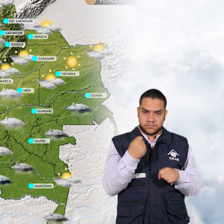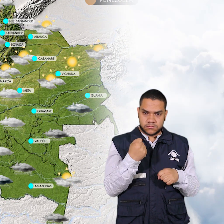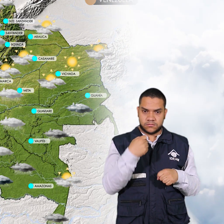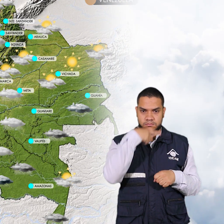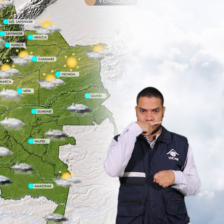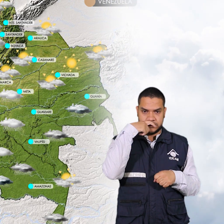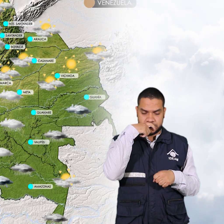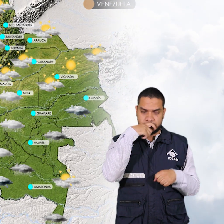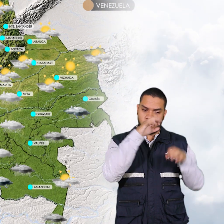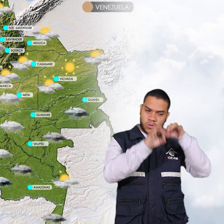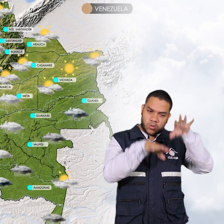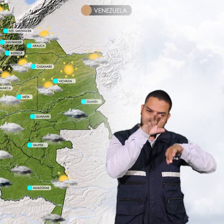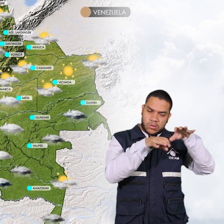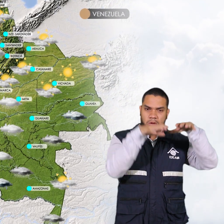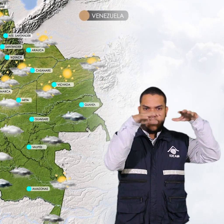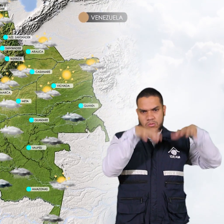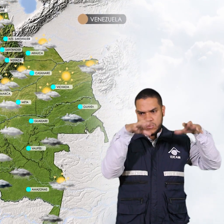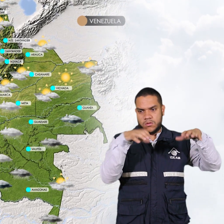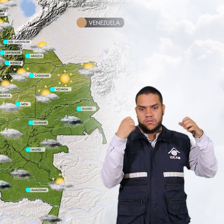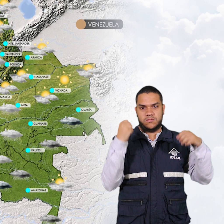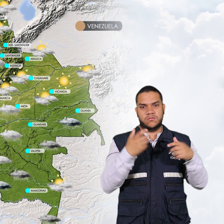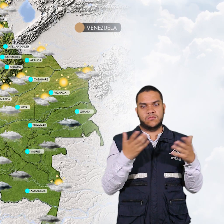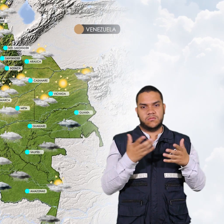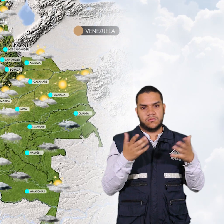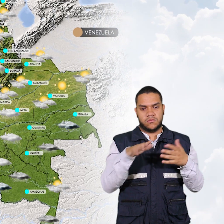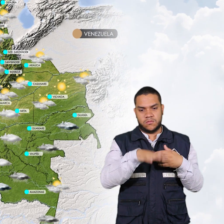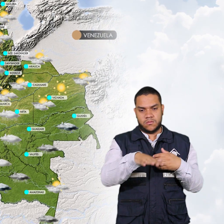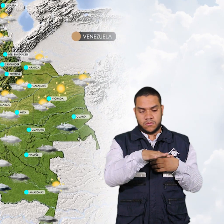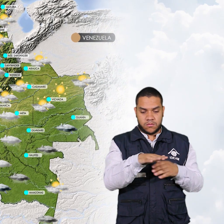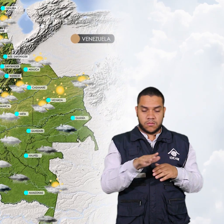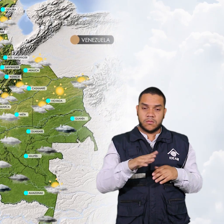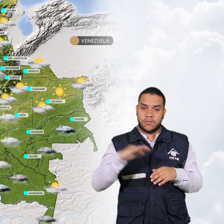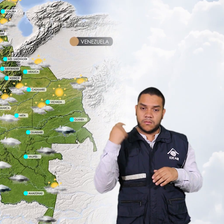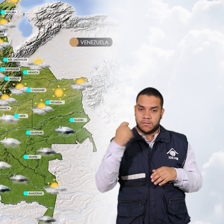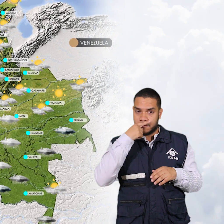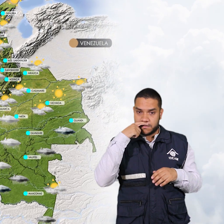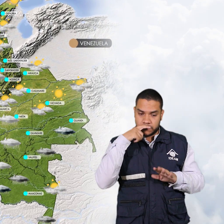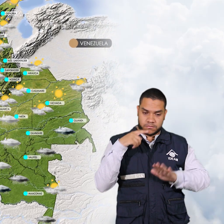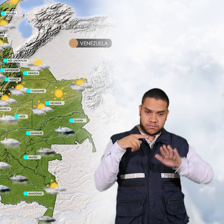y amazonas lluvias o lluvias de mayor intensidad en sectores del pie de monte amazónico